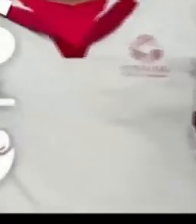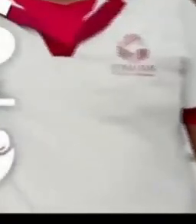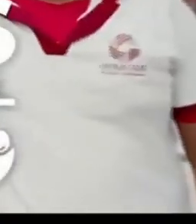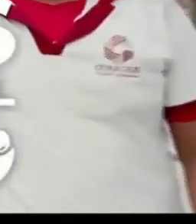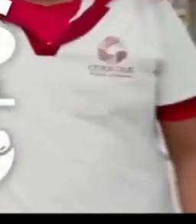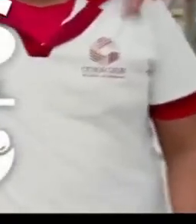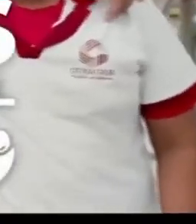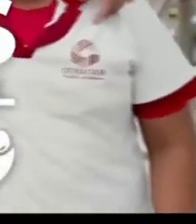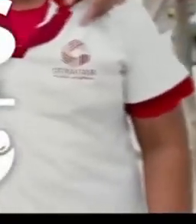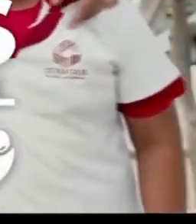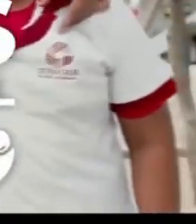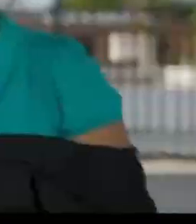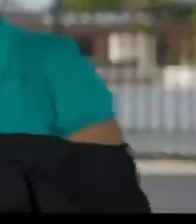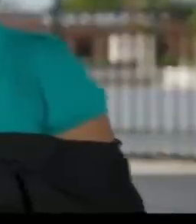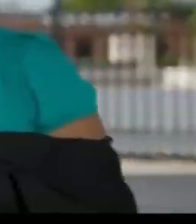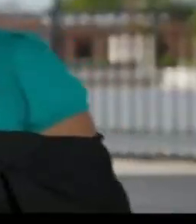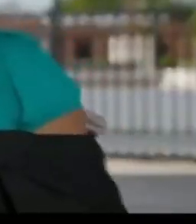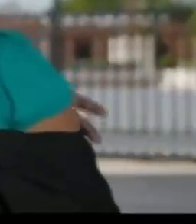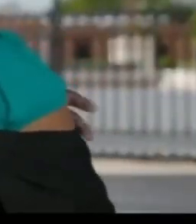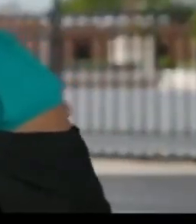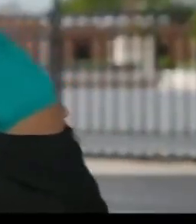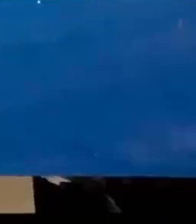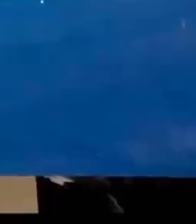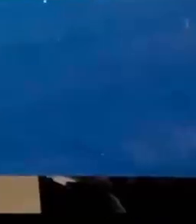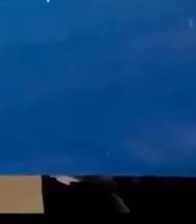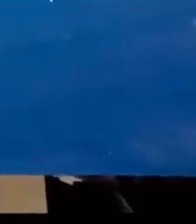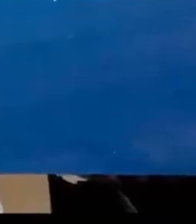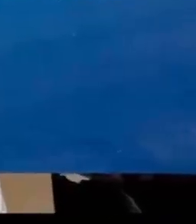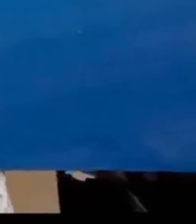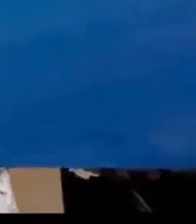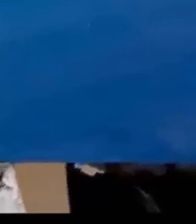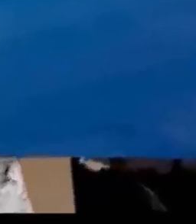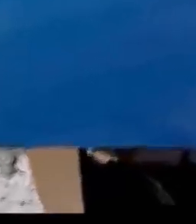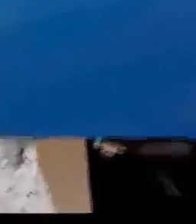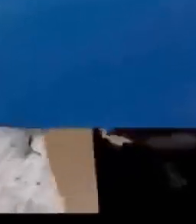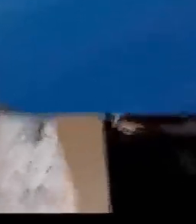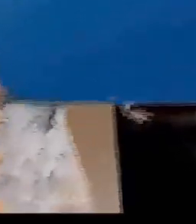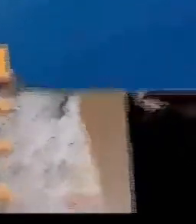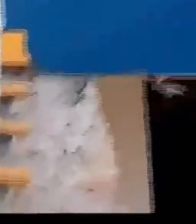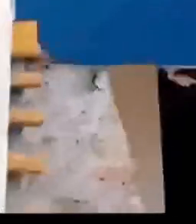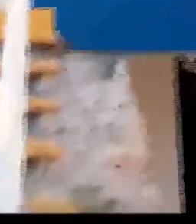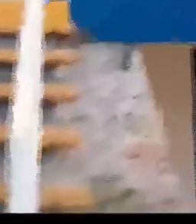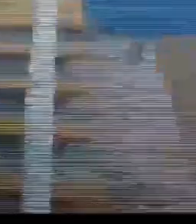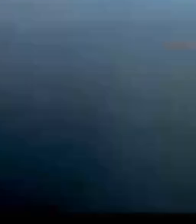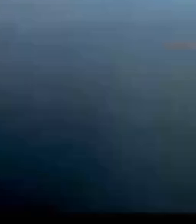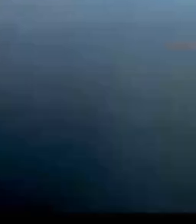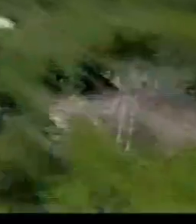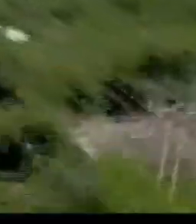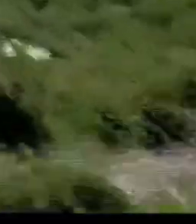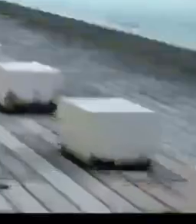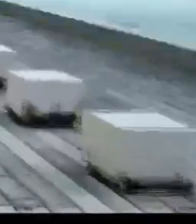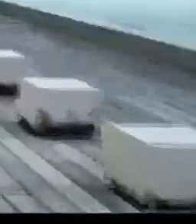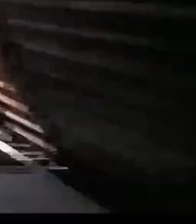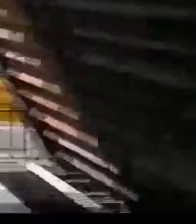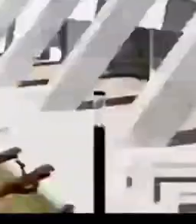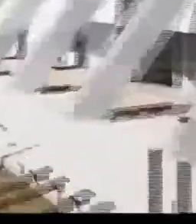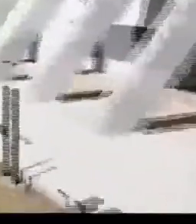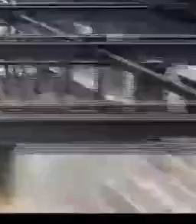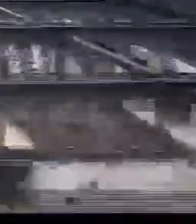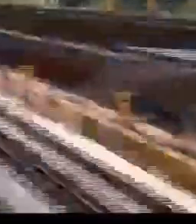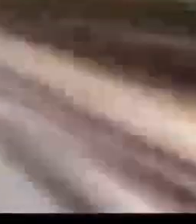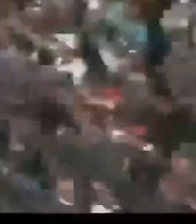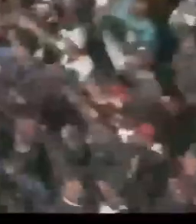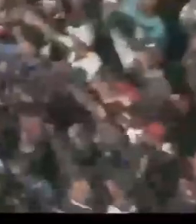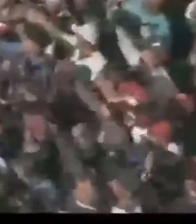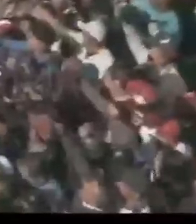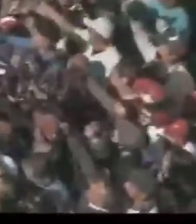programa Jóvenes Construyendo el Futuro, fueron beneficiados 102,451 jóvenes. Estas son obras del Gobierno